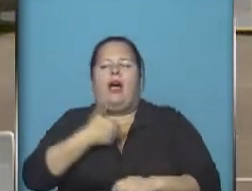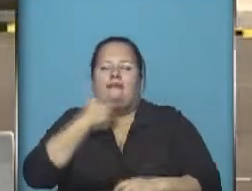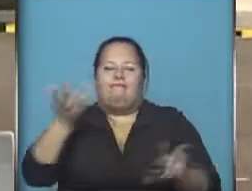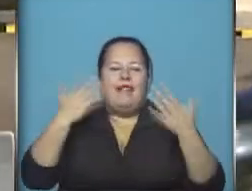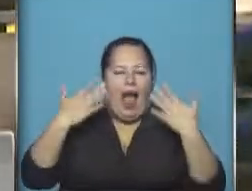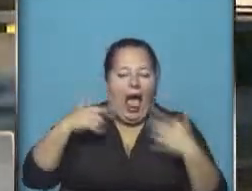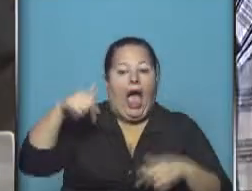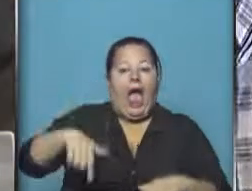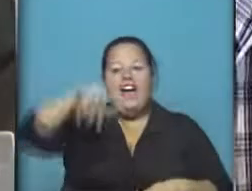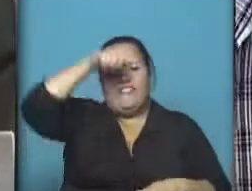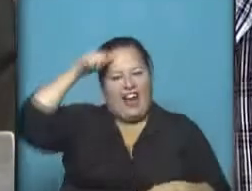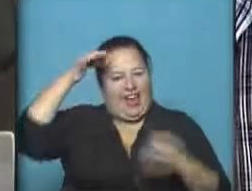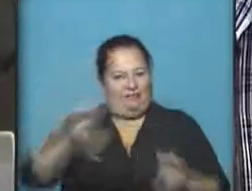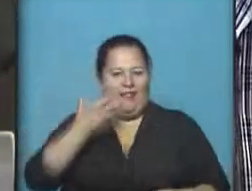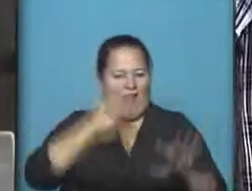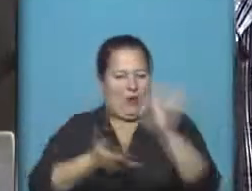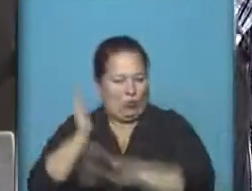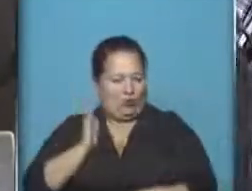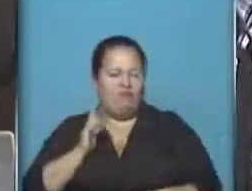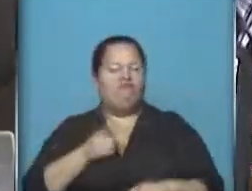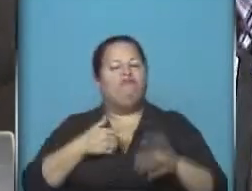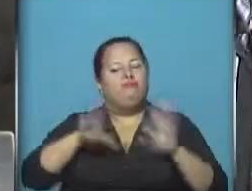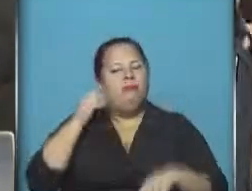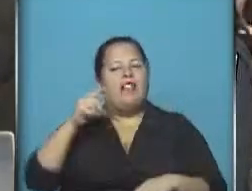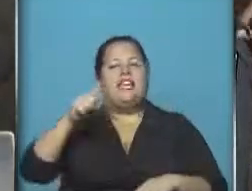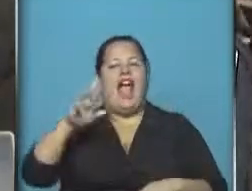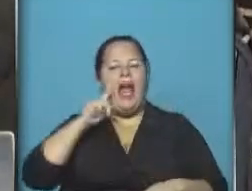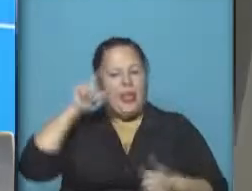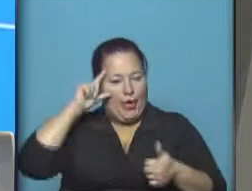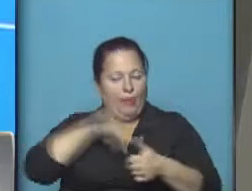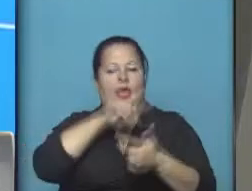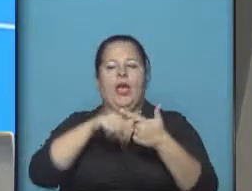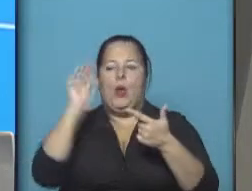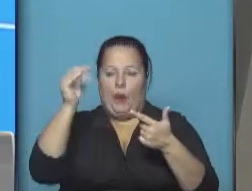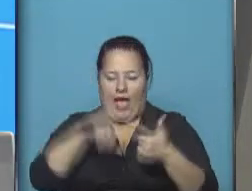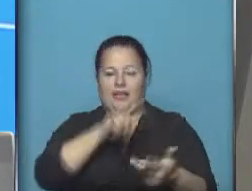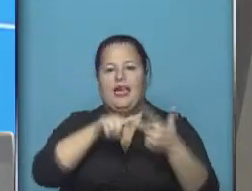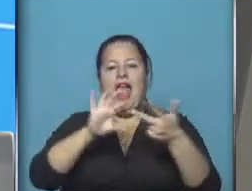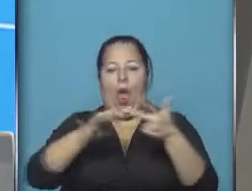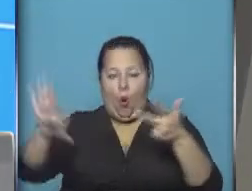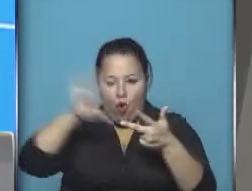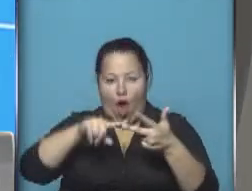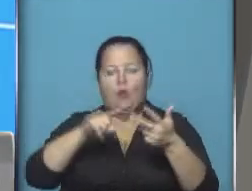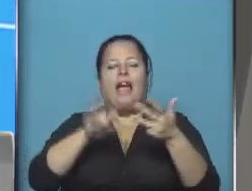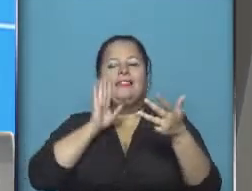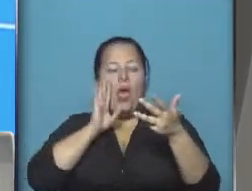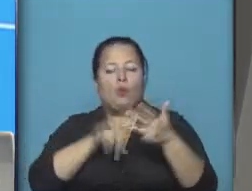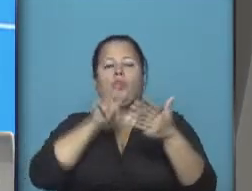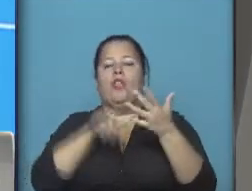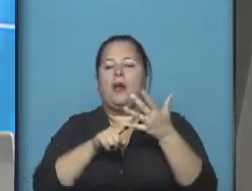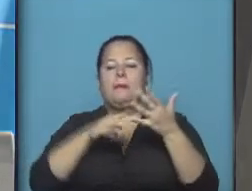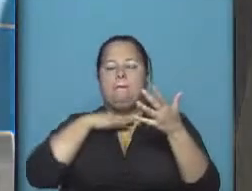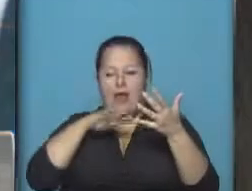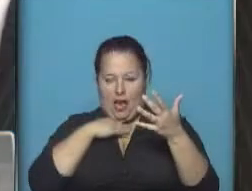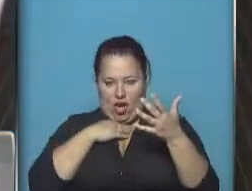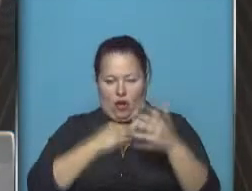o donde ahora es verano y se impuso el Caribe, seguido de Brasil, Europa, Estados Unidos y